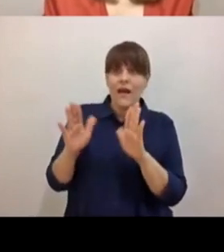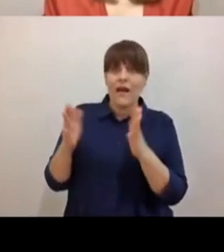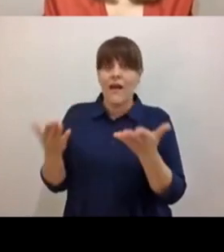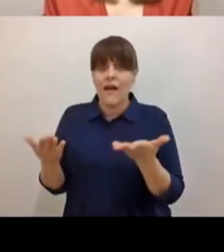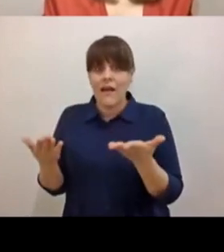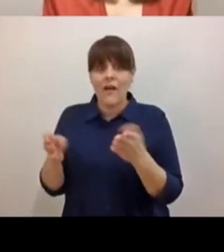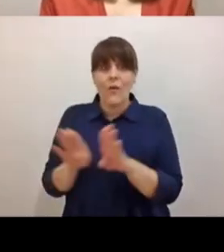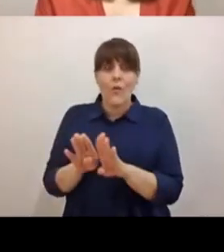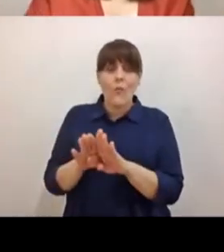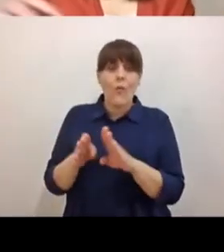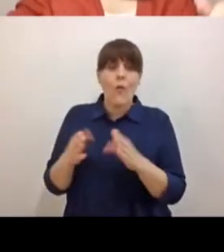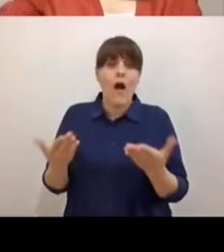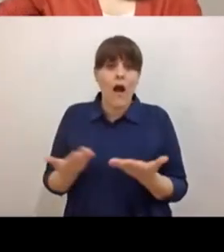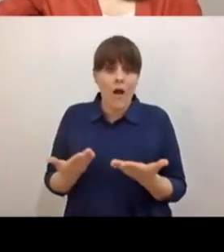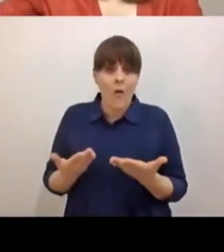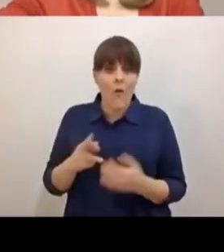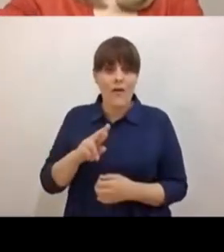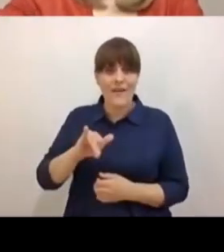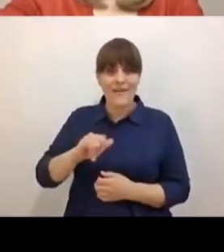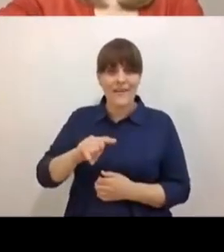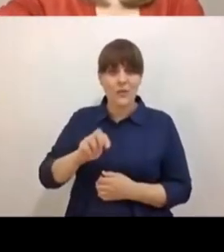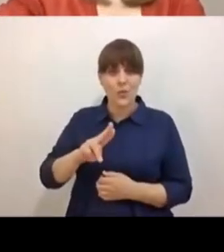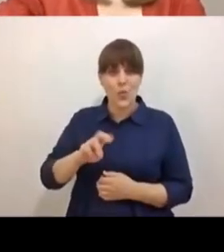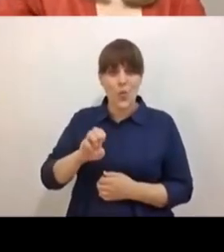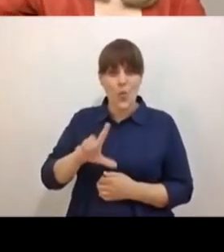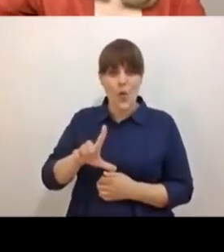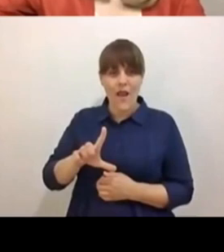nuestros propios rituales, ¿no? Con los niños.